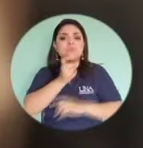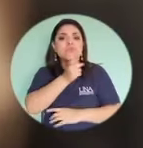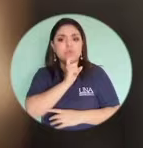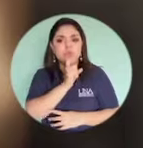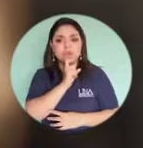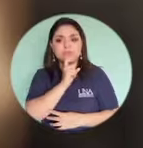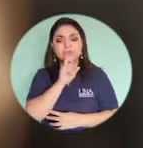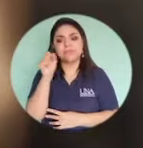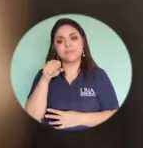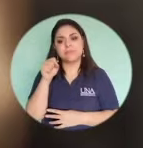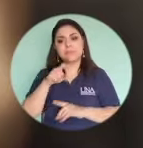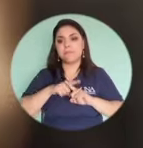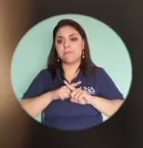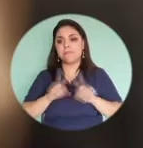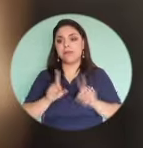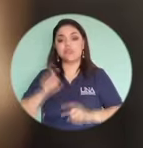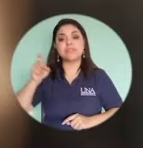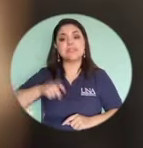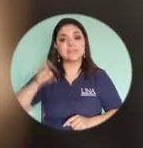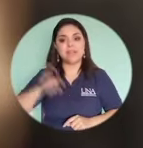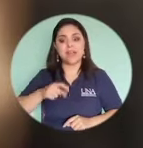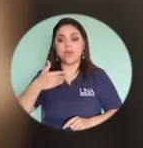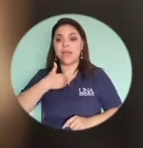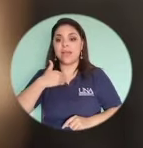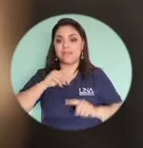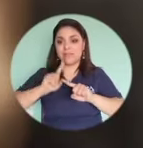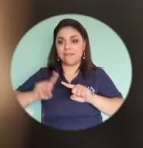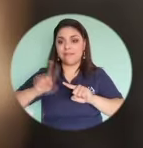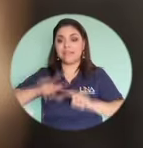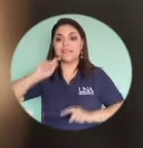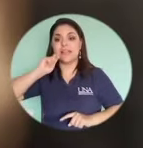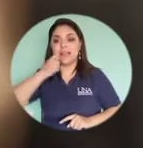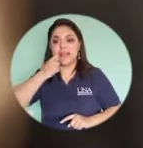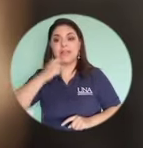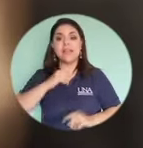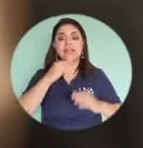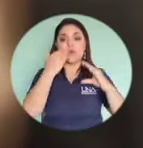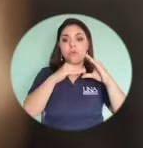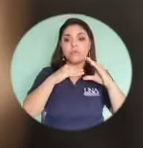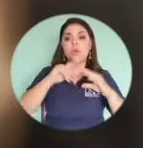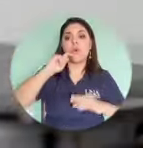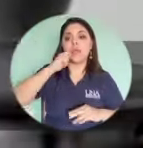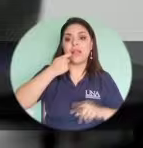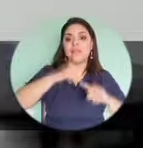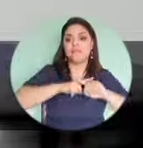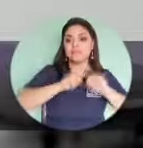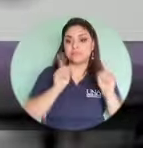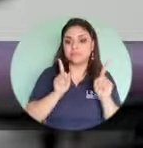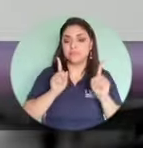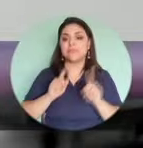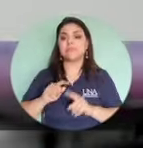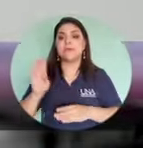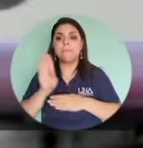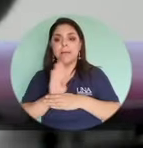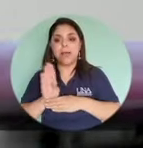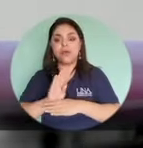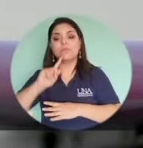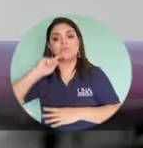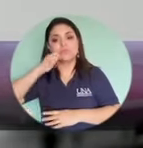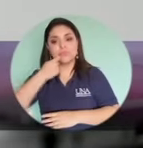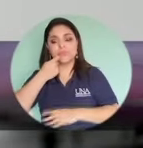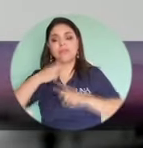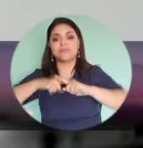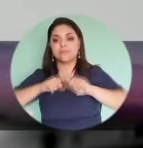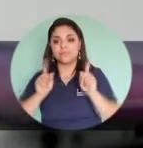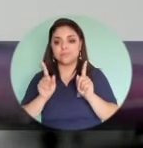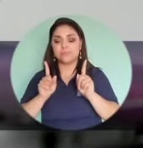pero es necesario tener diferentes diferentes claves una clave diferente del correo una clave diferente para para el banco una